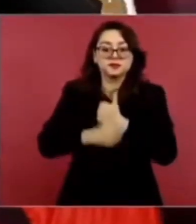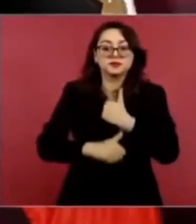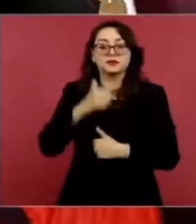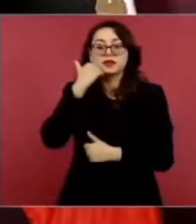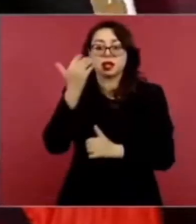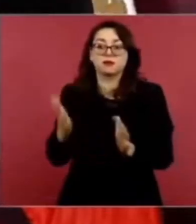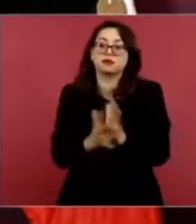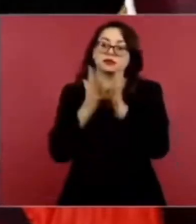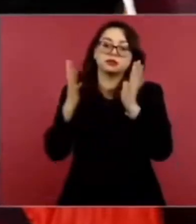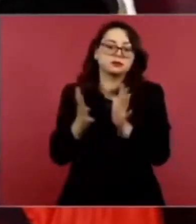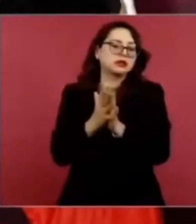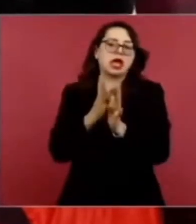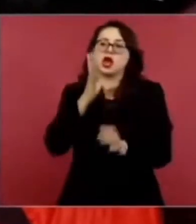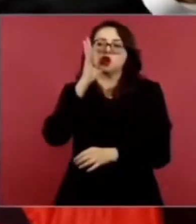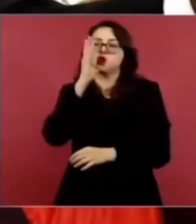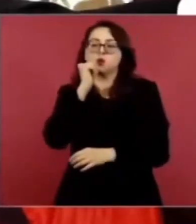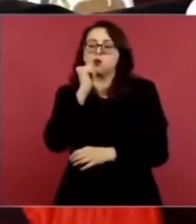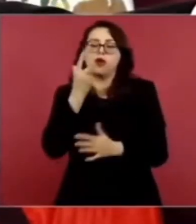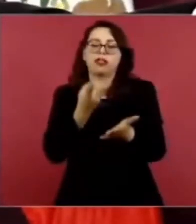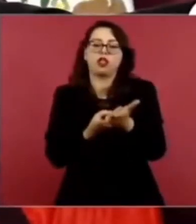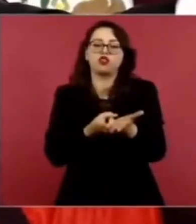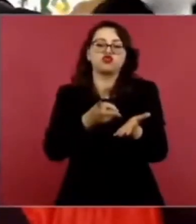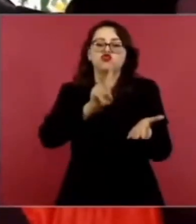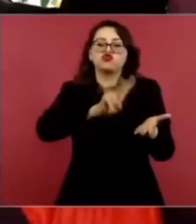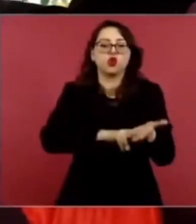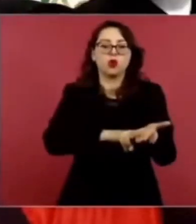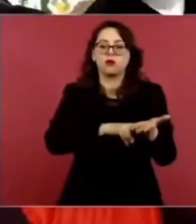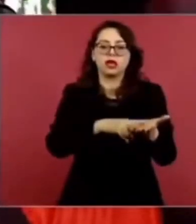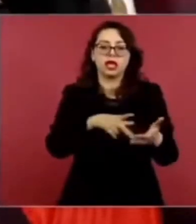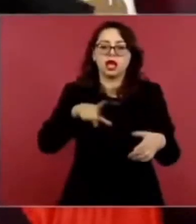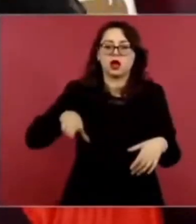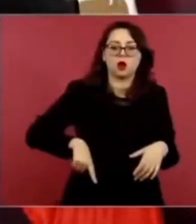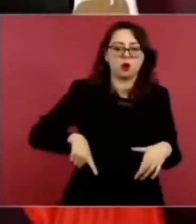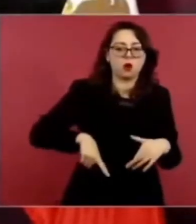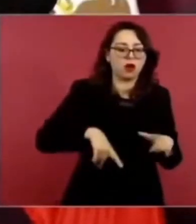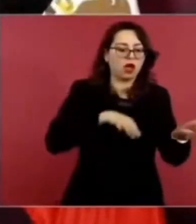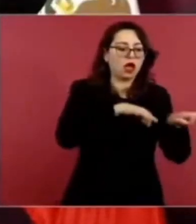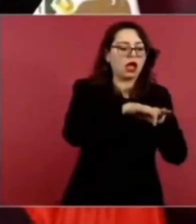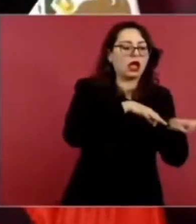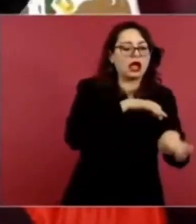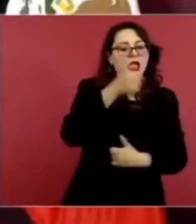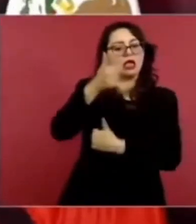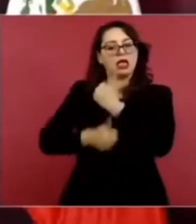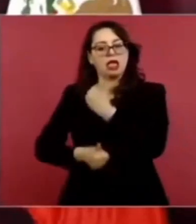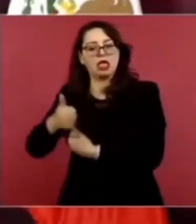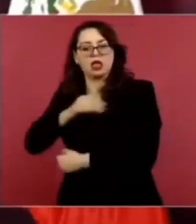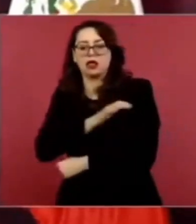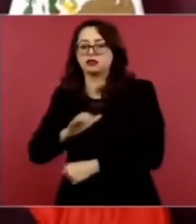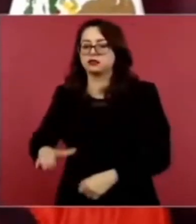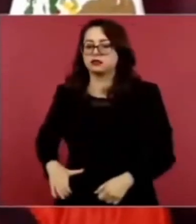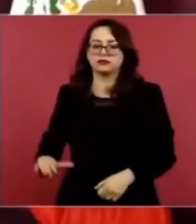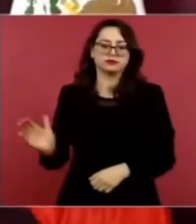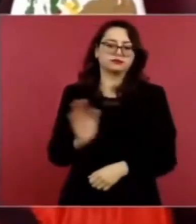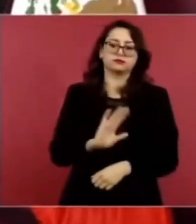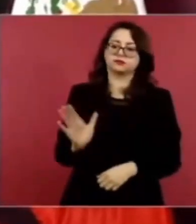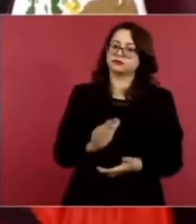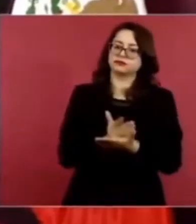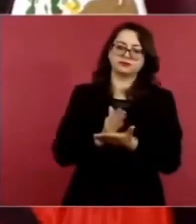los otros compañeros, compañeras, ¿no? Cualquier otro ciudadano